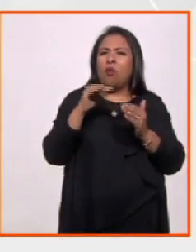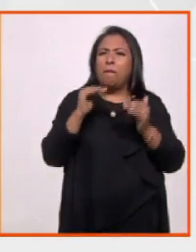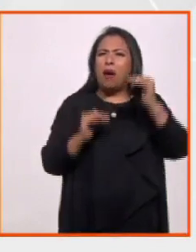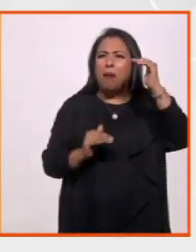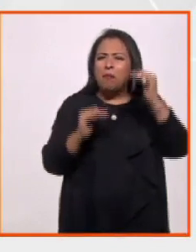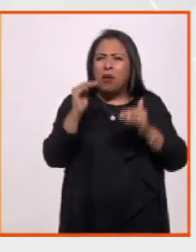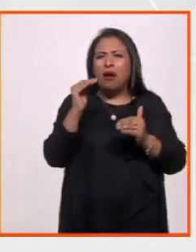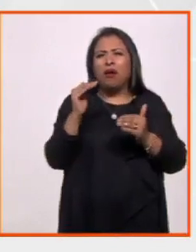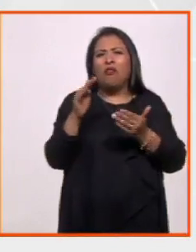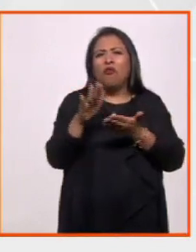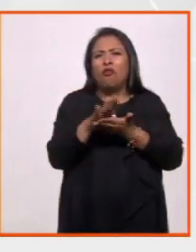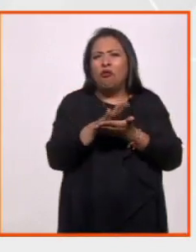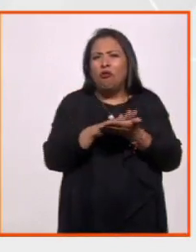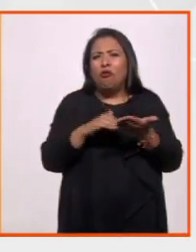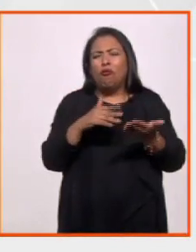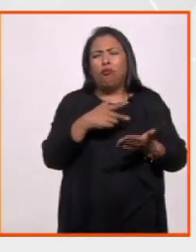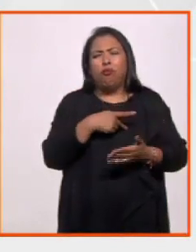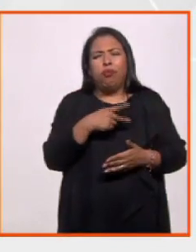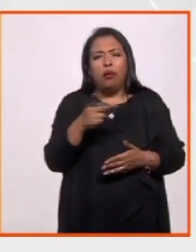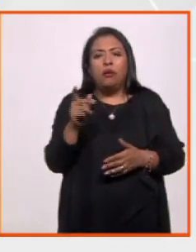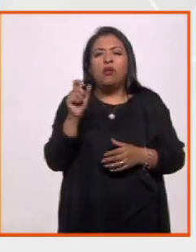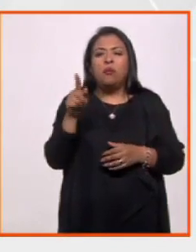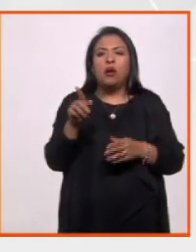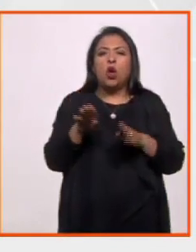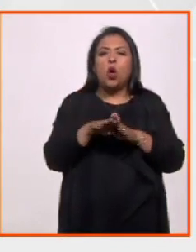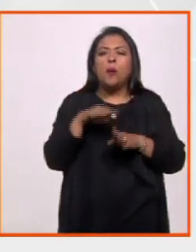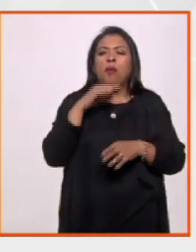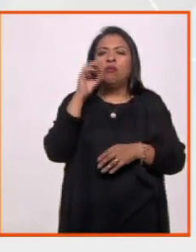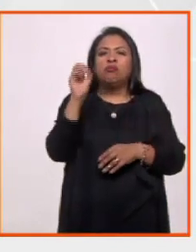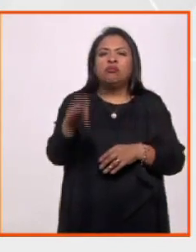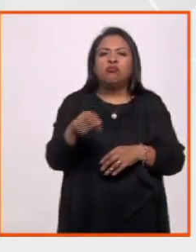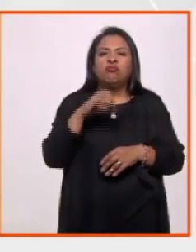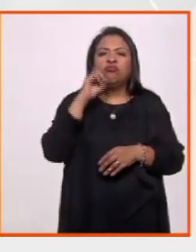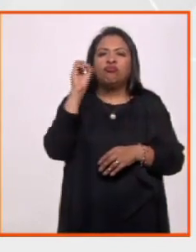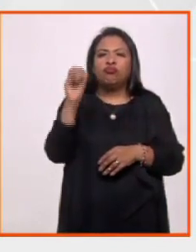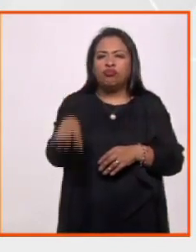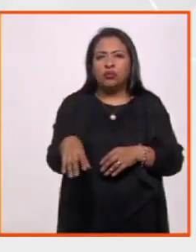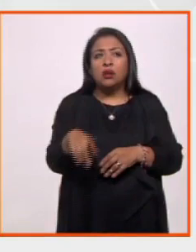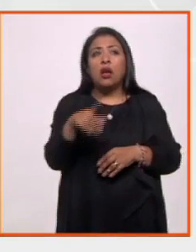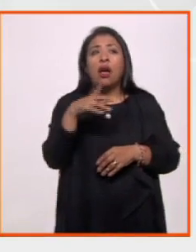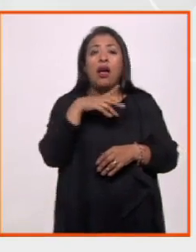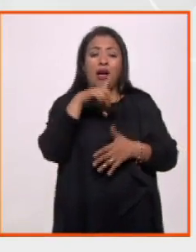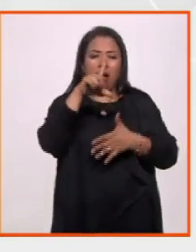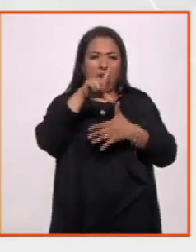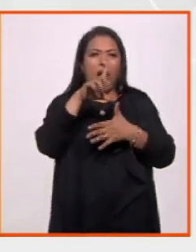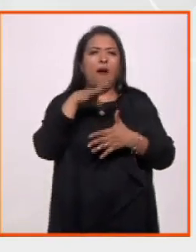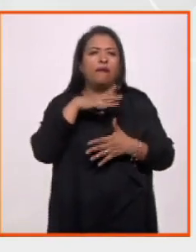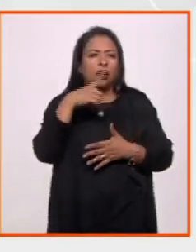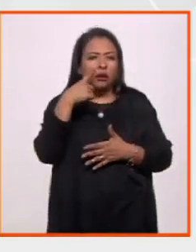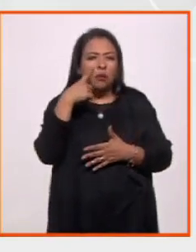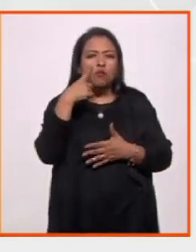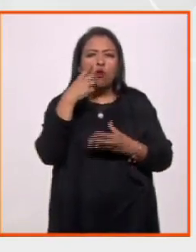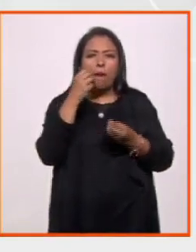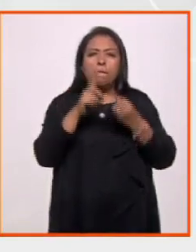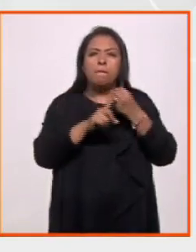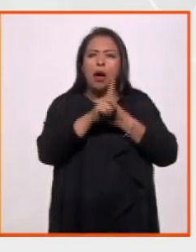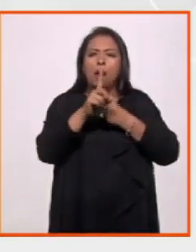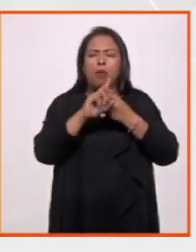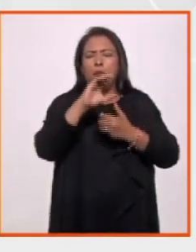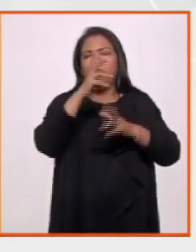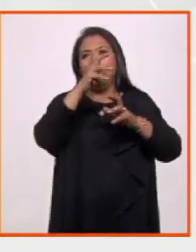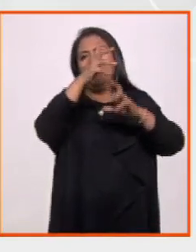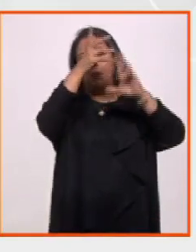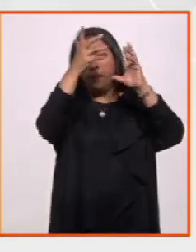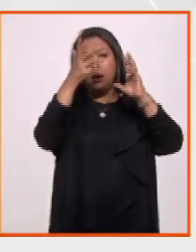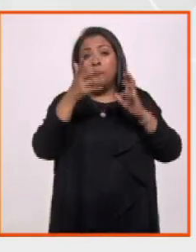también de desechables. En América Latina hablábamos de crisis recurrentemente y hablar de crisis se